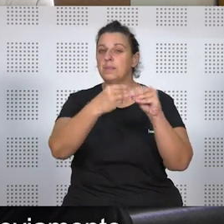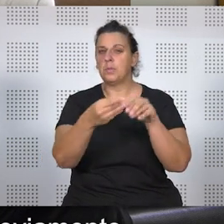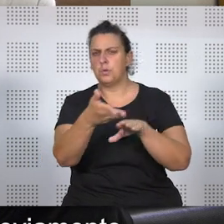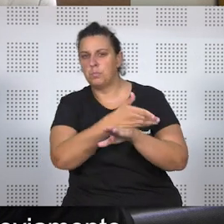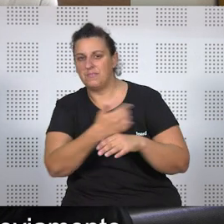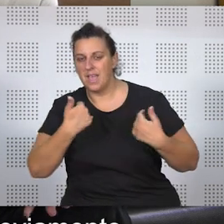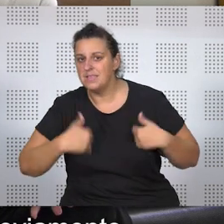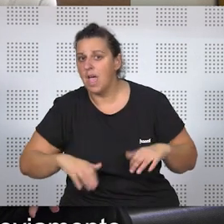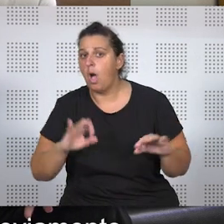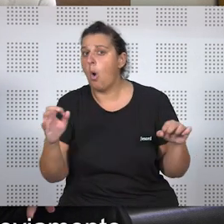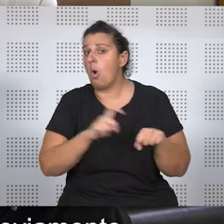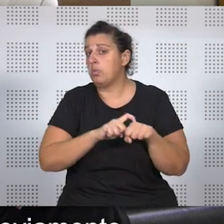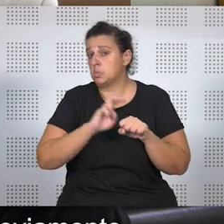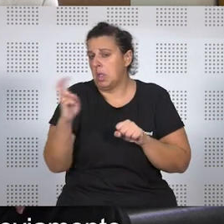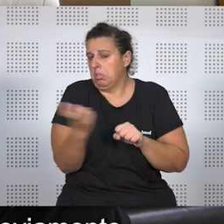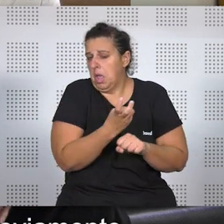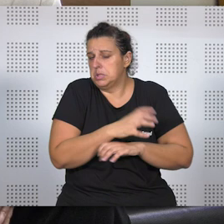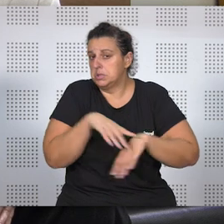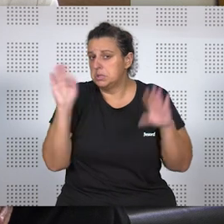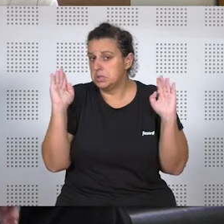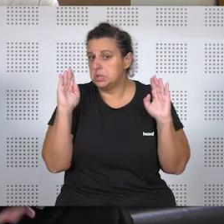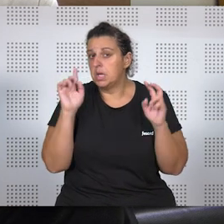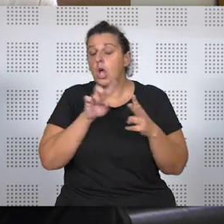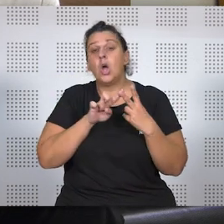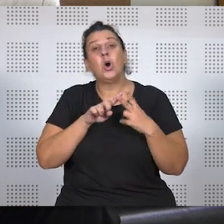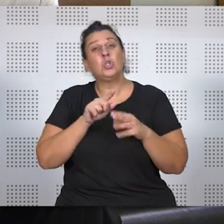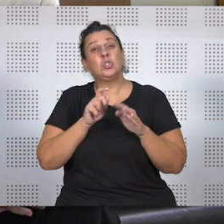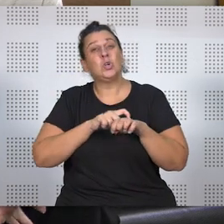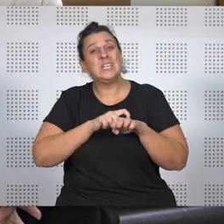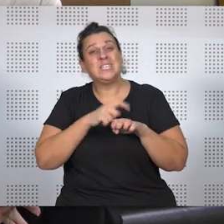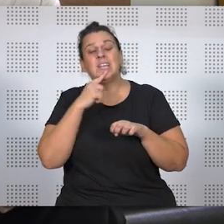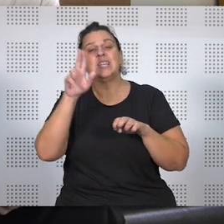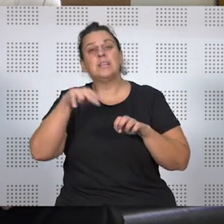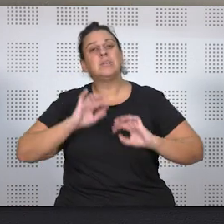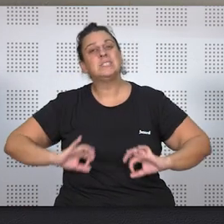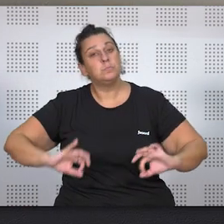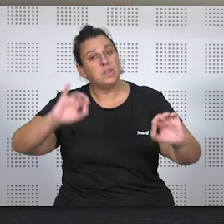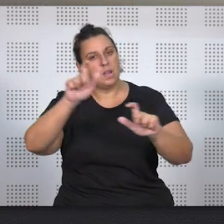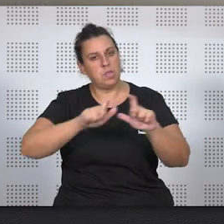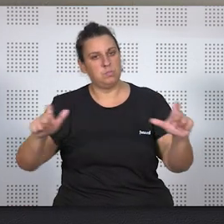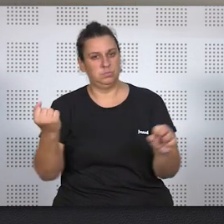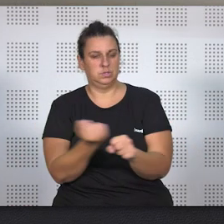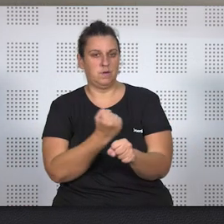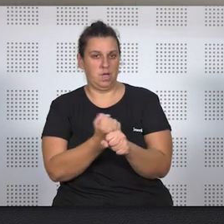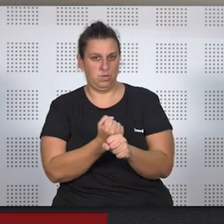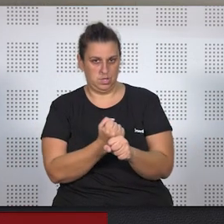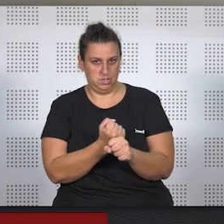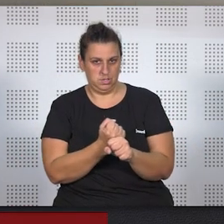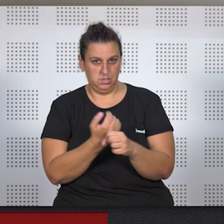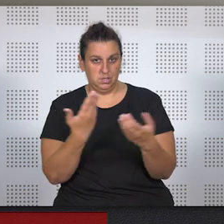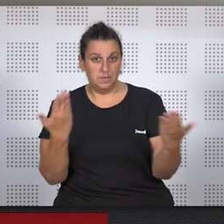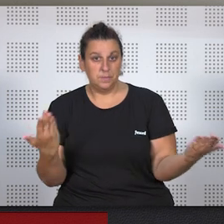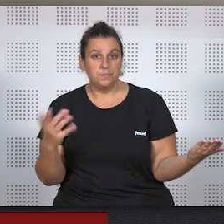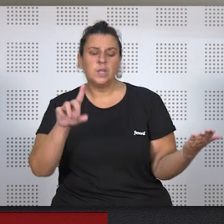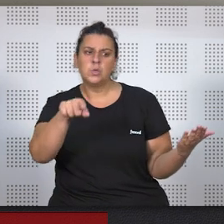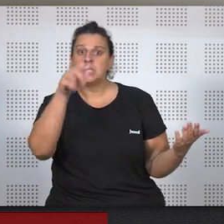previamente o por cualquier otro tipo de circunstancias. Y otro criterio que destacaría también sería la especialización de los trabajadores. Entonces, en el